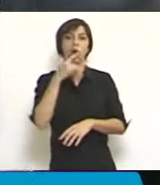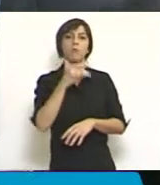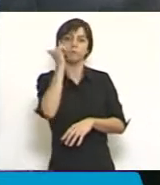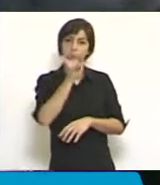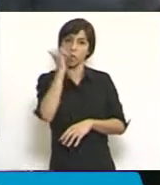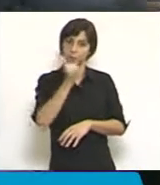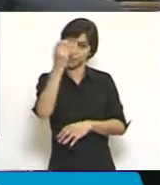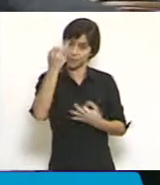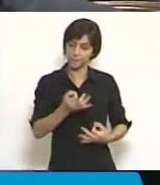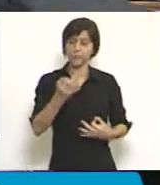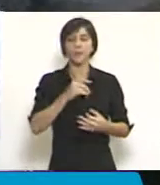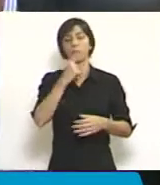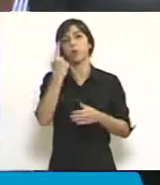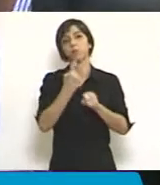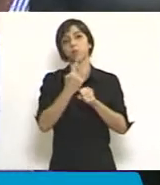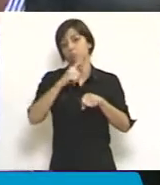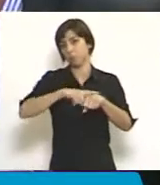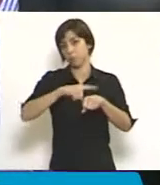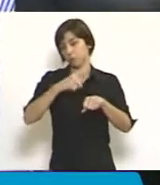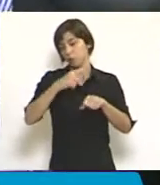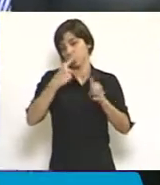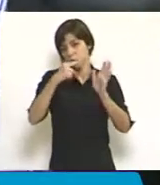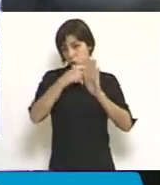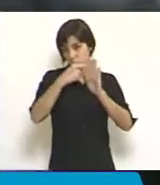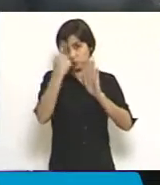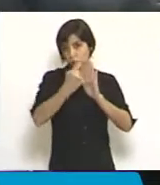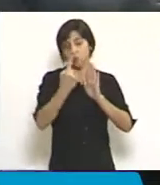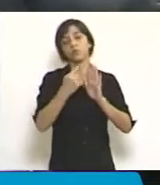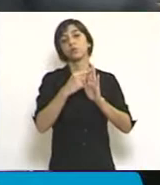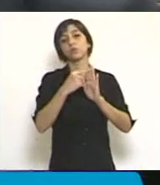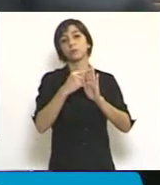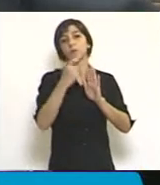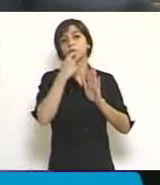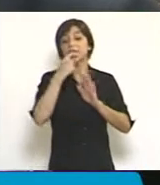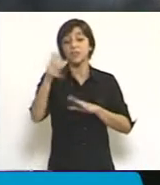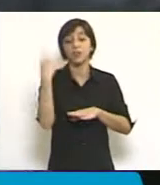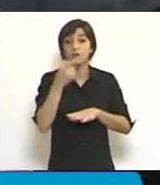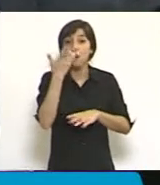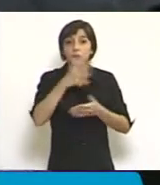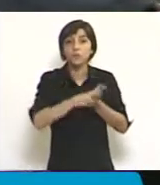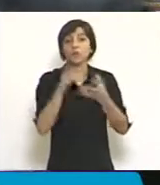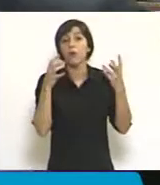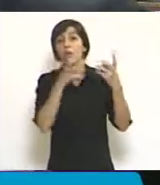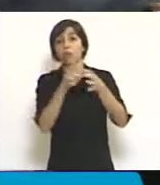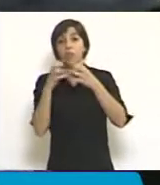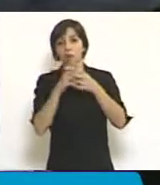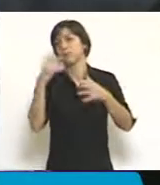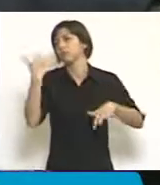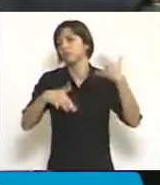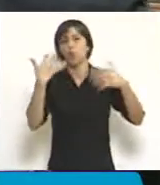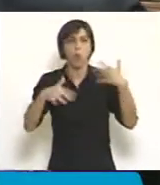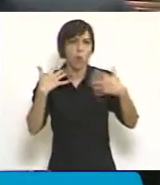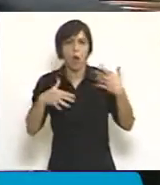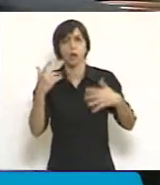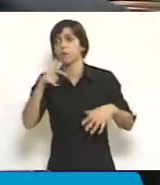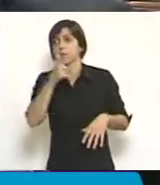es lo que corresponde. Primer punto, si vamos a un debate tan urgente como es el de la implementación